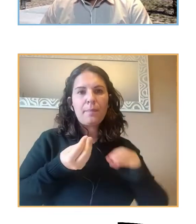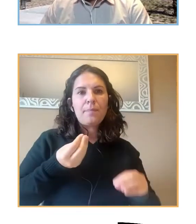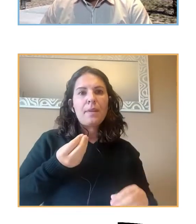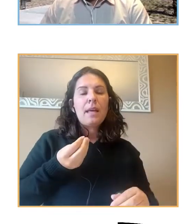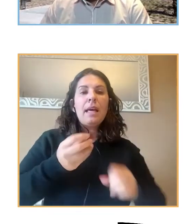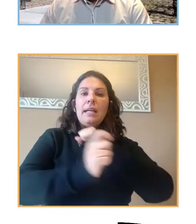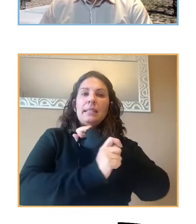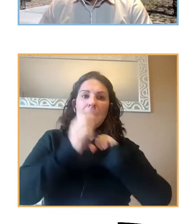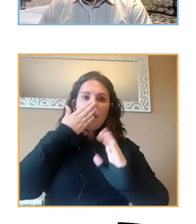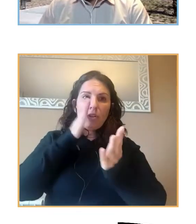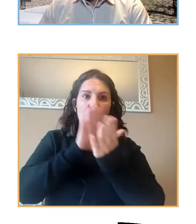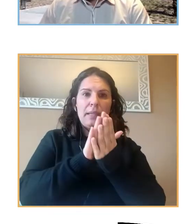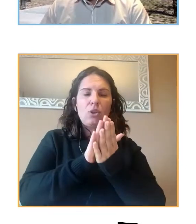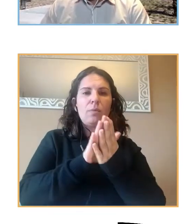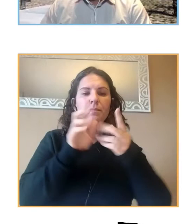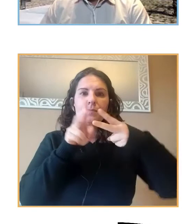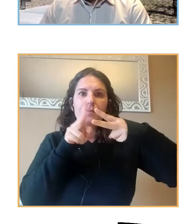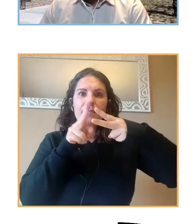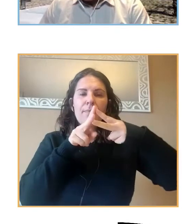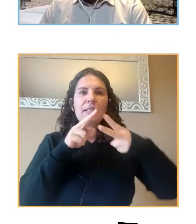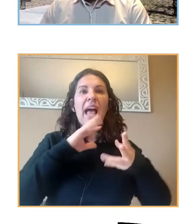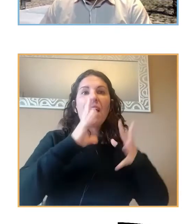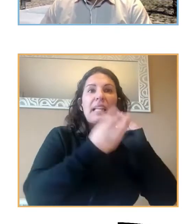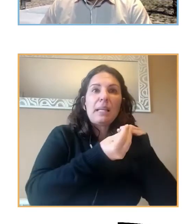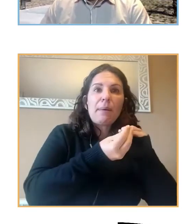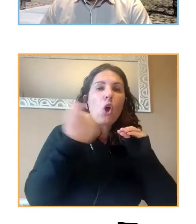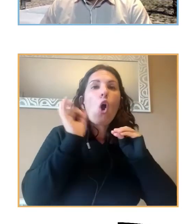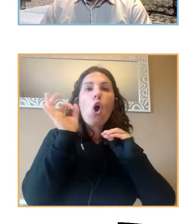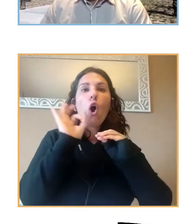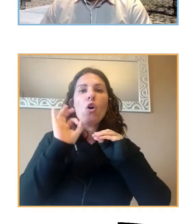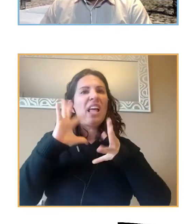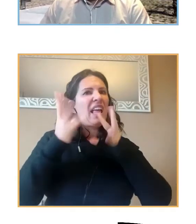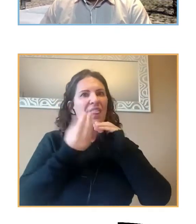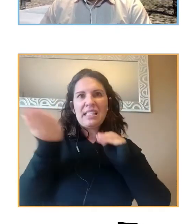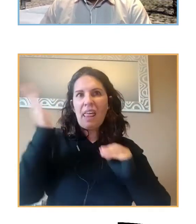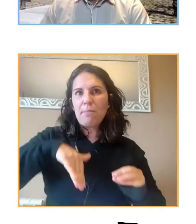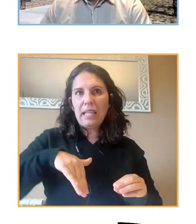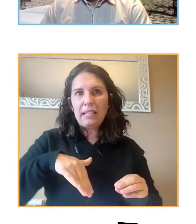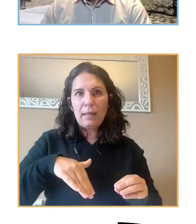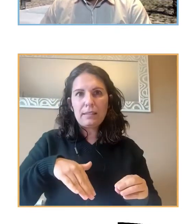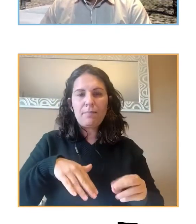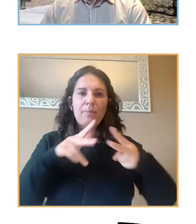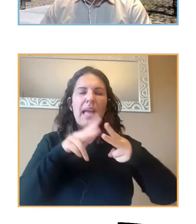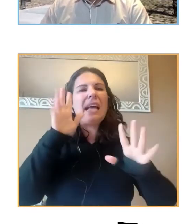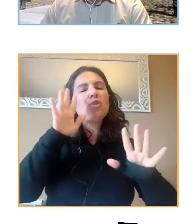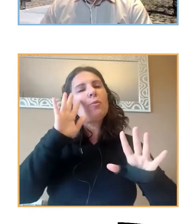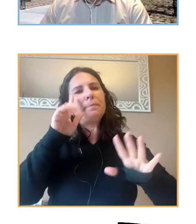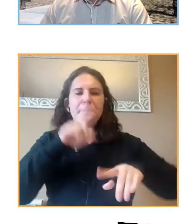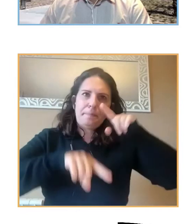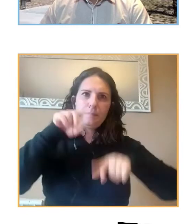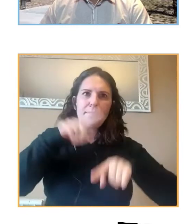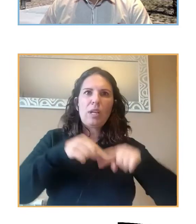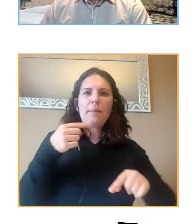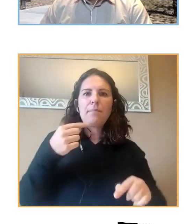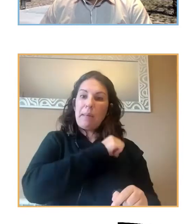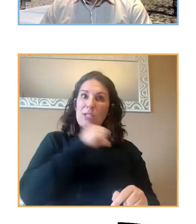se suelen dividir en adaptativas y desadaptativas esto es controvertido porque cada persona tiene una forma muy personal de afrontar el estrés pero